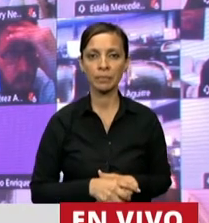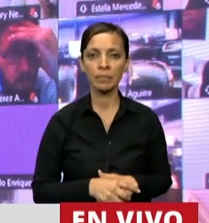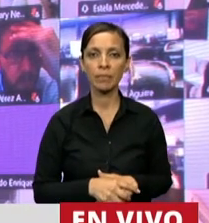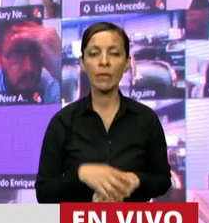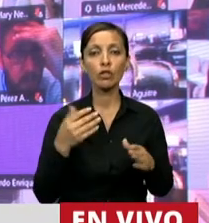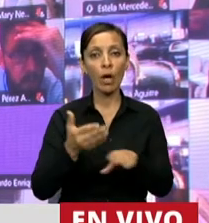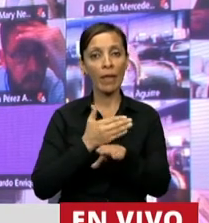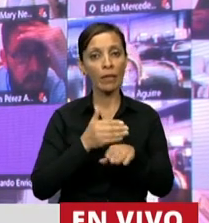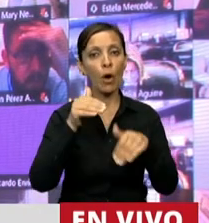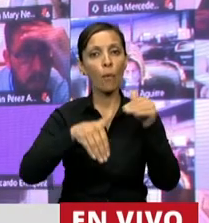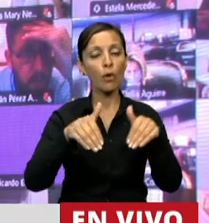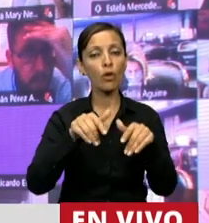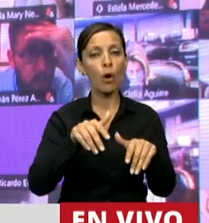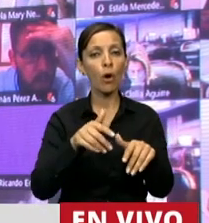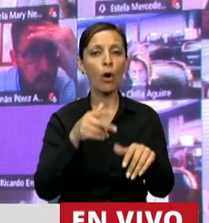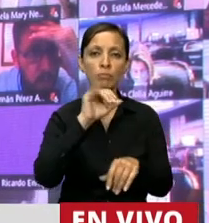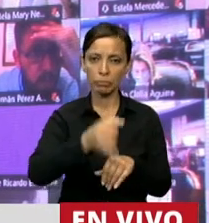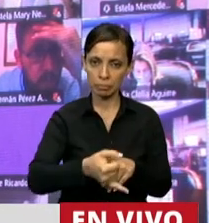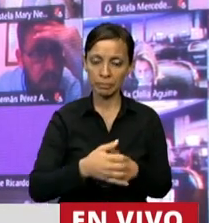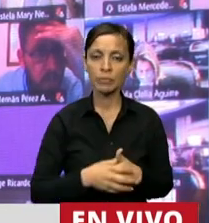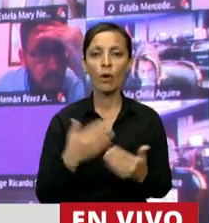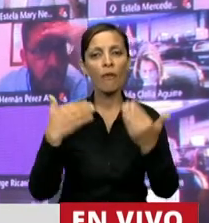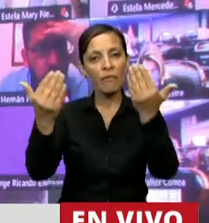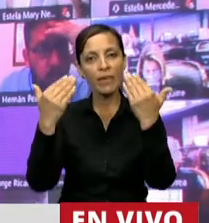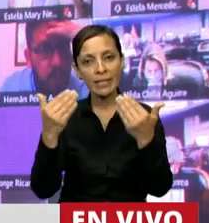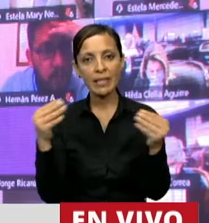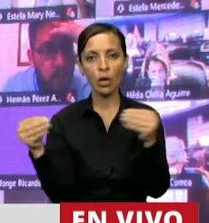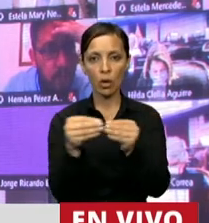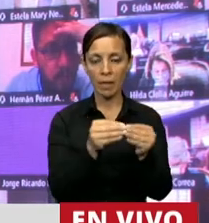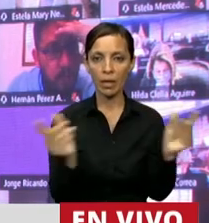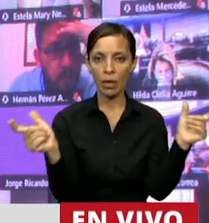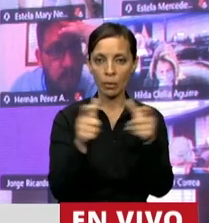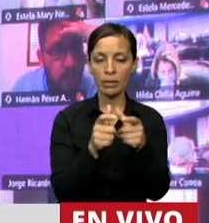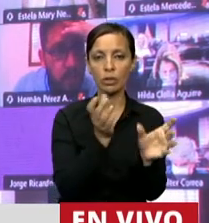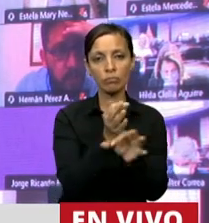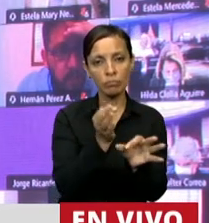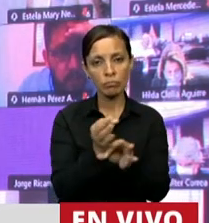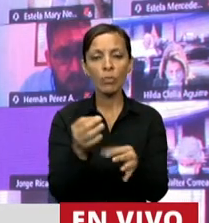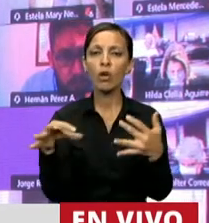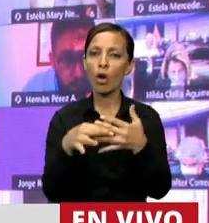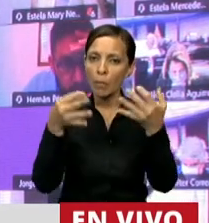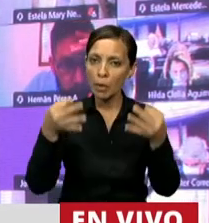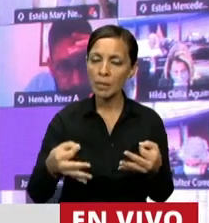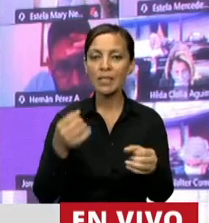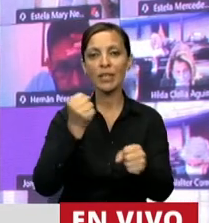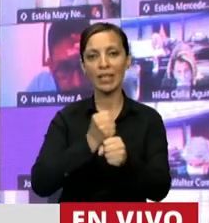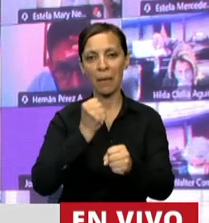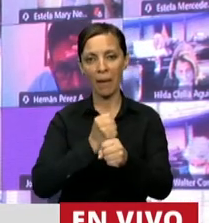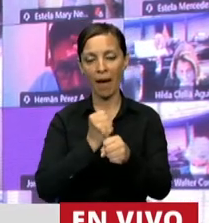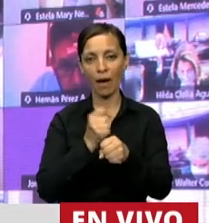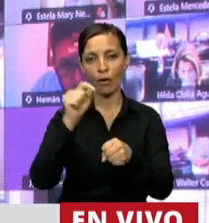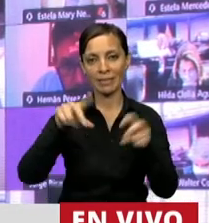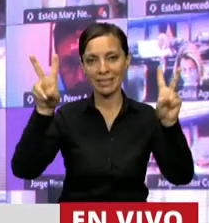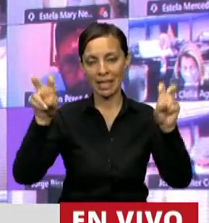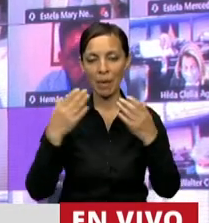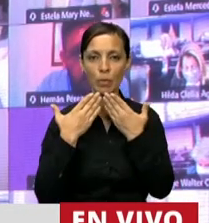Adelanto mi voto positivo. Felicito a mis compañeros de la Comisión de Educación por el compromiso y el trabajo que tienen en